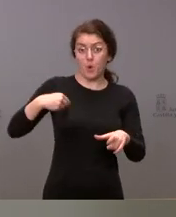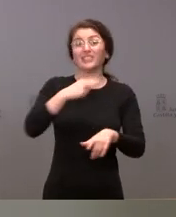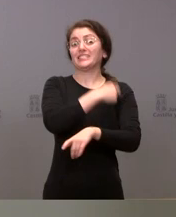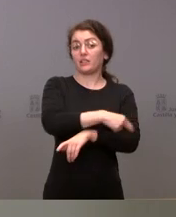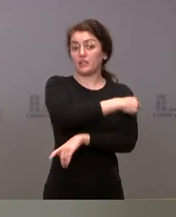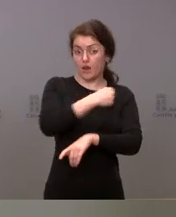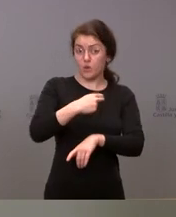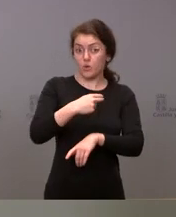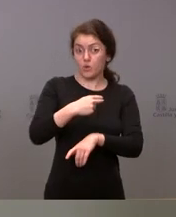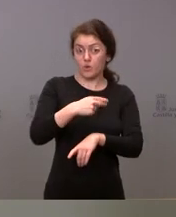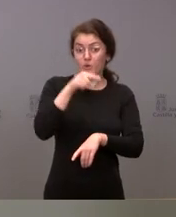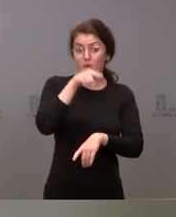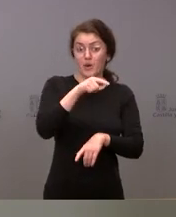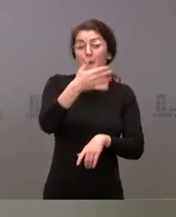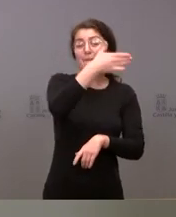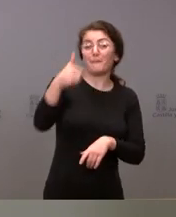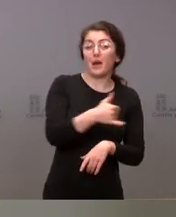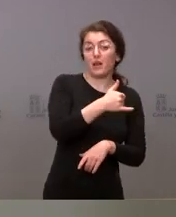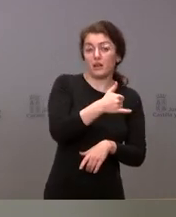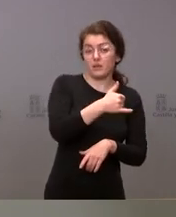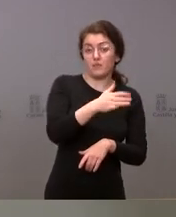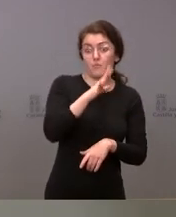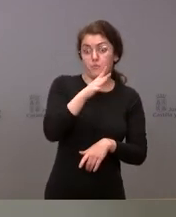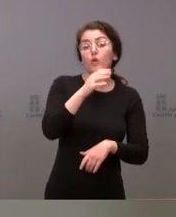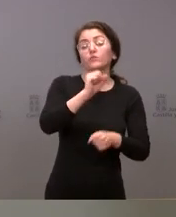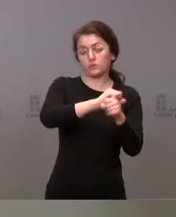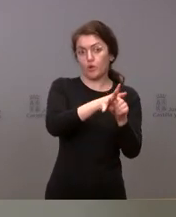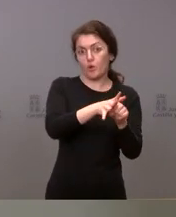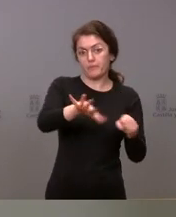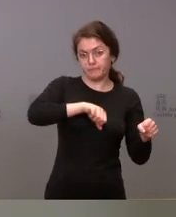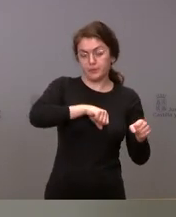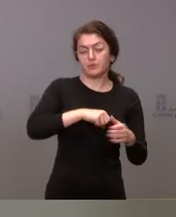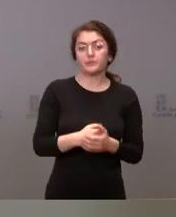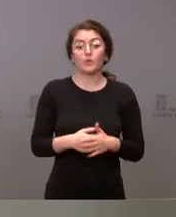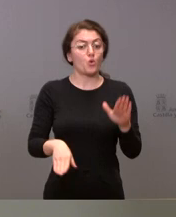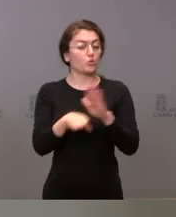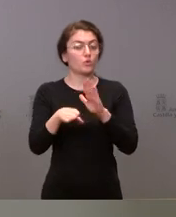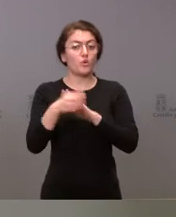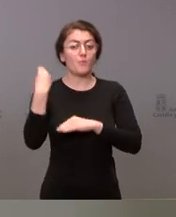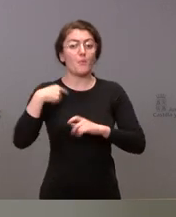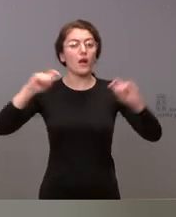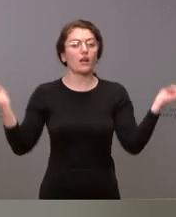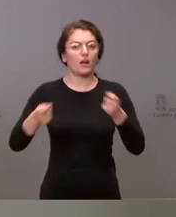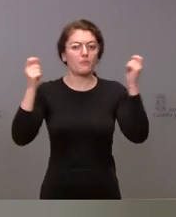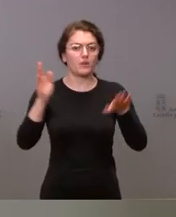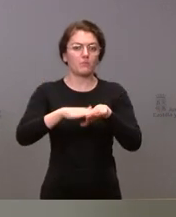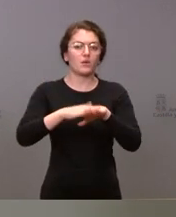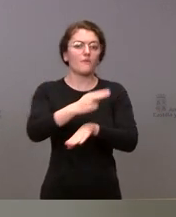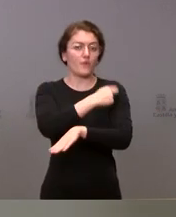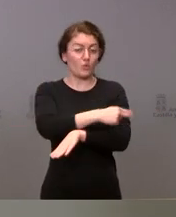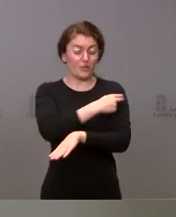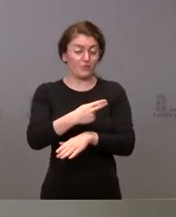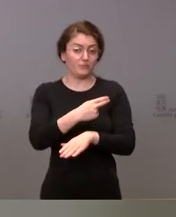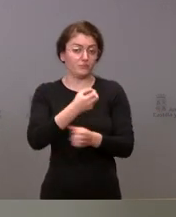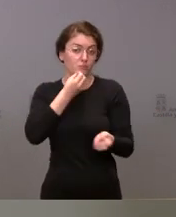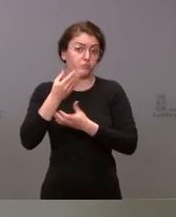situación de incapacidad temporal por COVID. Por supuesto, continuamos con nuestra campaña de vacunación, decirles que ya